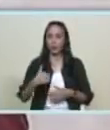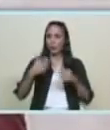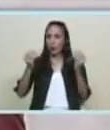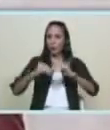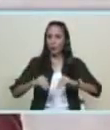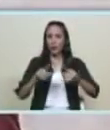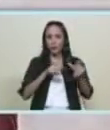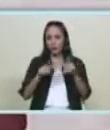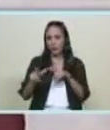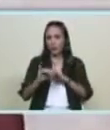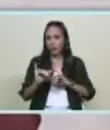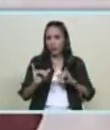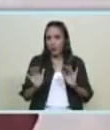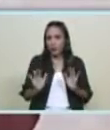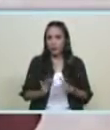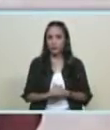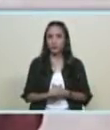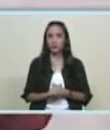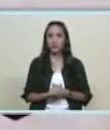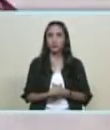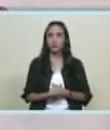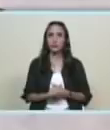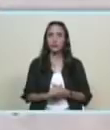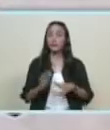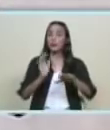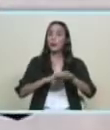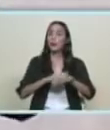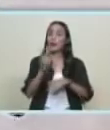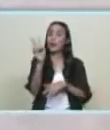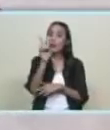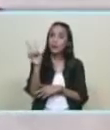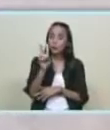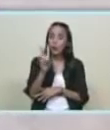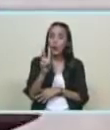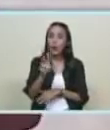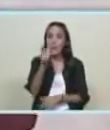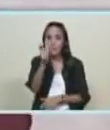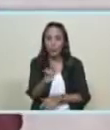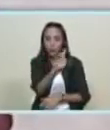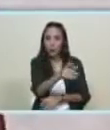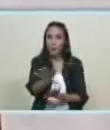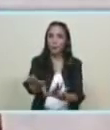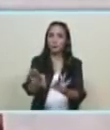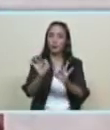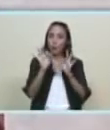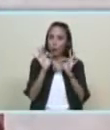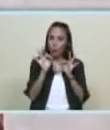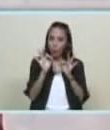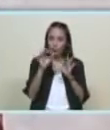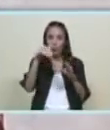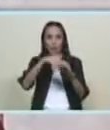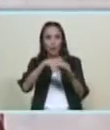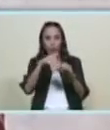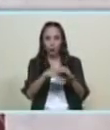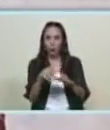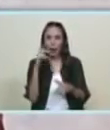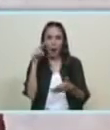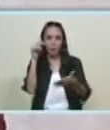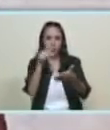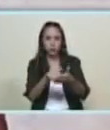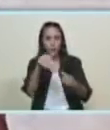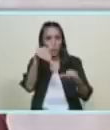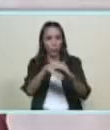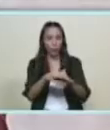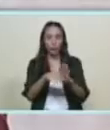acuerdo porque el pueblo venezolano me puso aquí en la presidencia con votos para que yo gobernara democráticamente